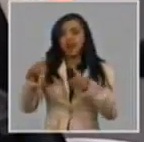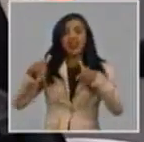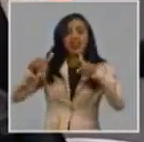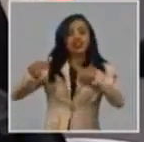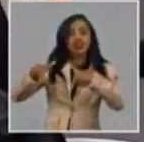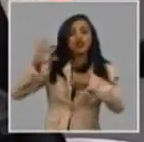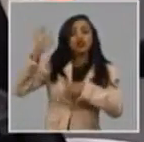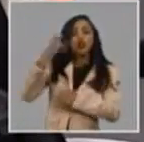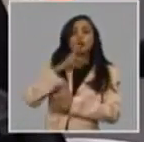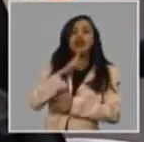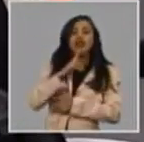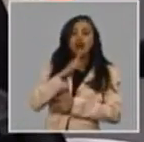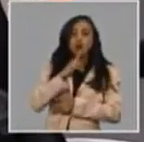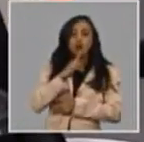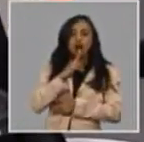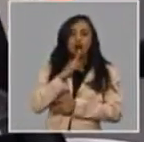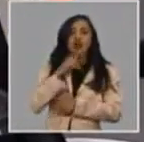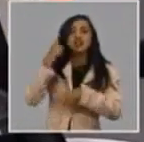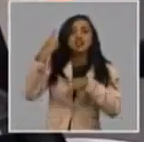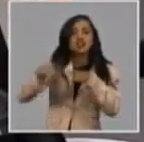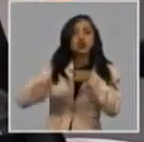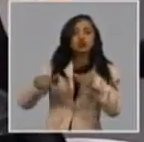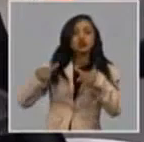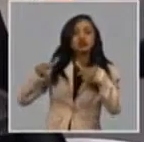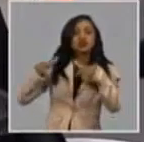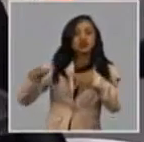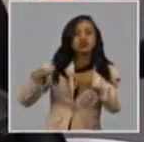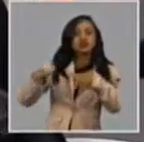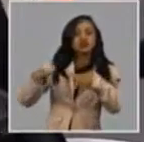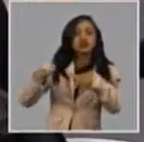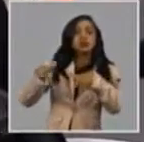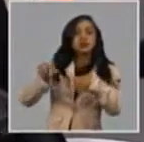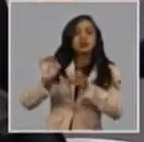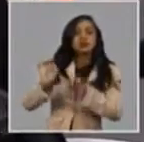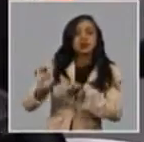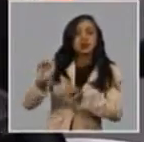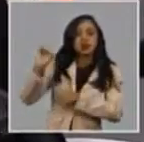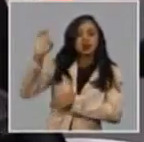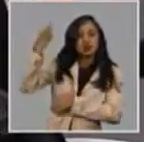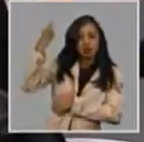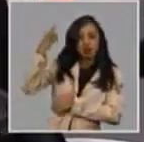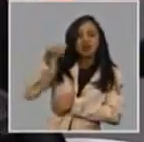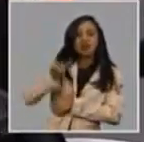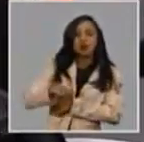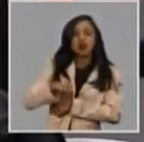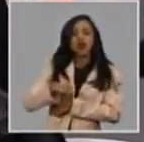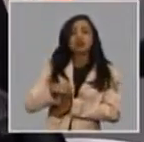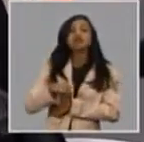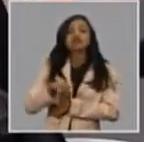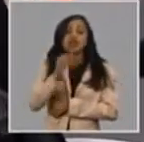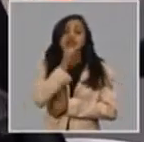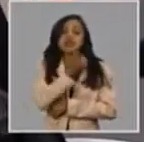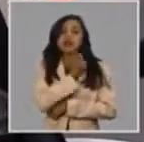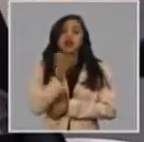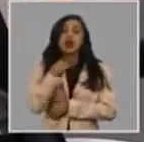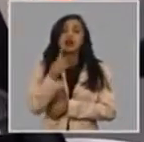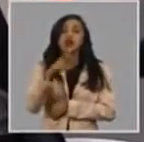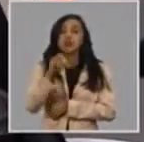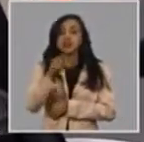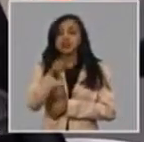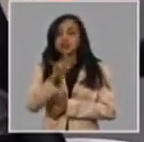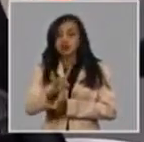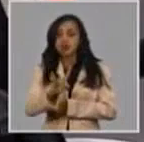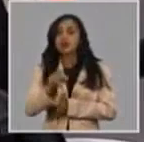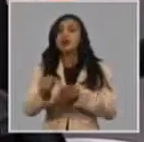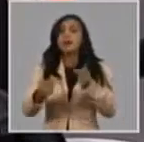de sistemas fotovoltaicos. Hay que decir que en septiembre de 2019 comenzó la venta de los calentadores solares de agua a través de Copestel,